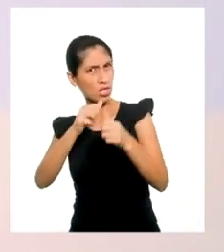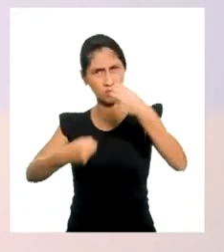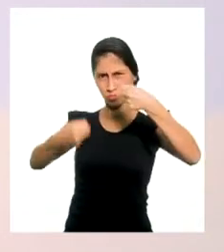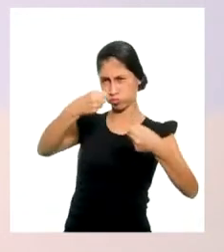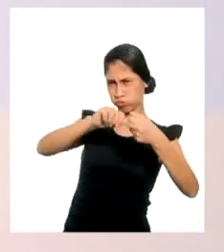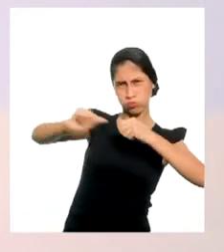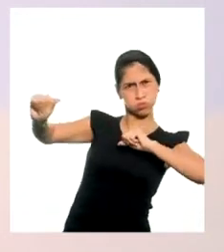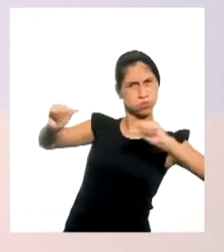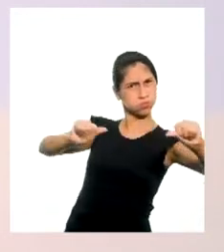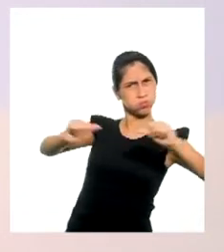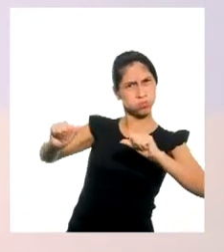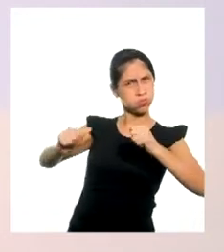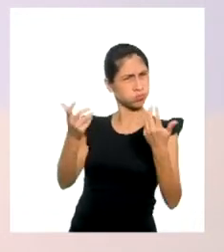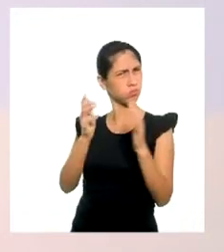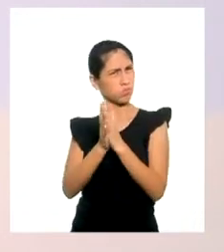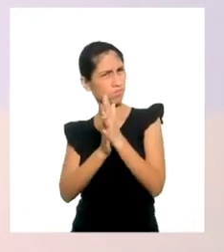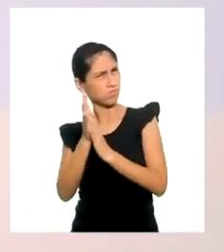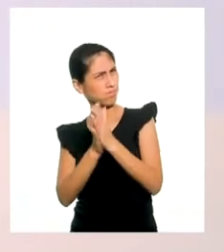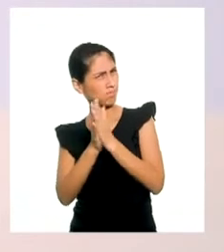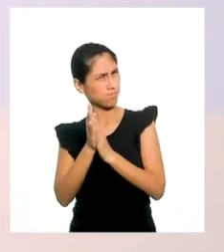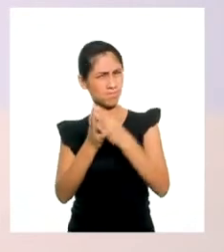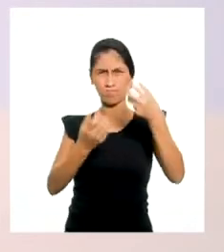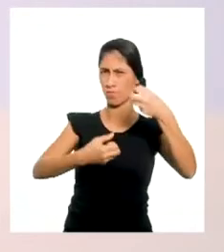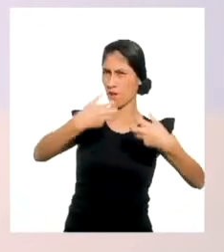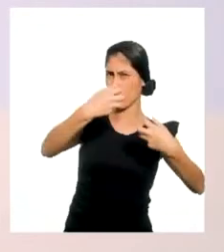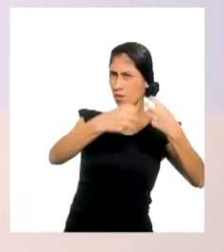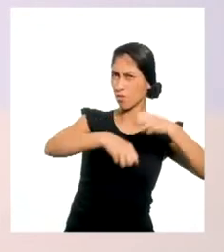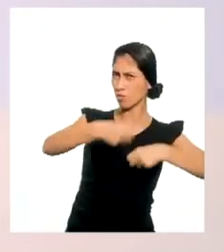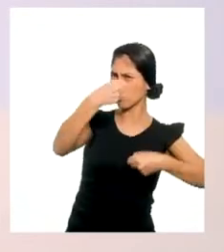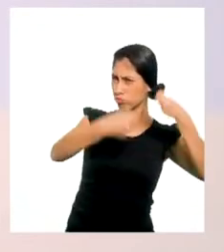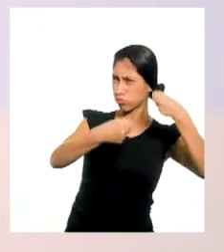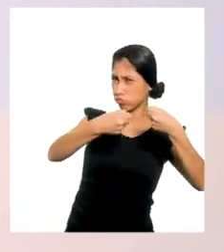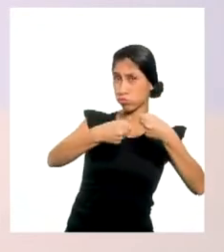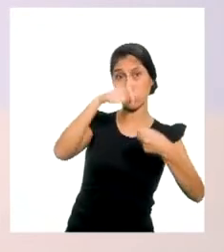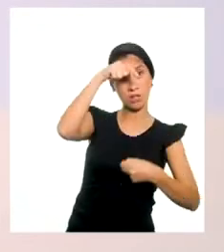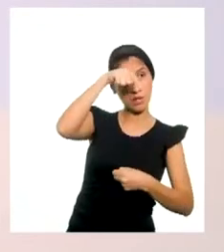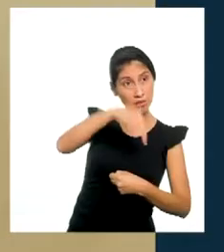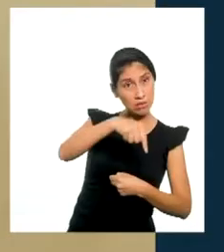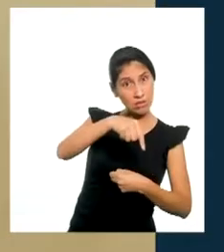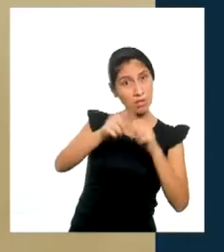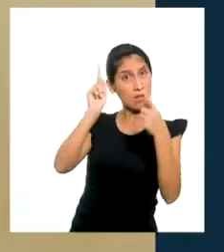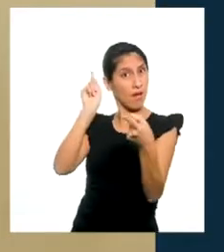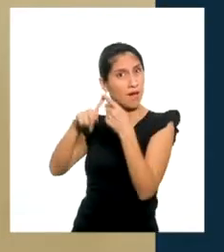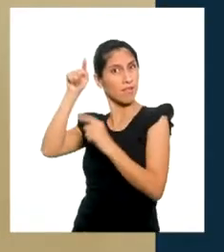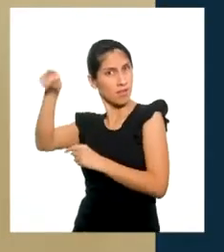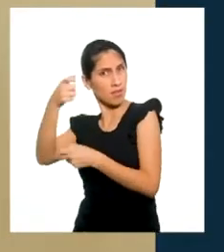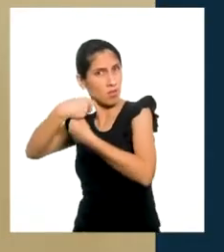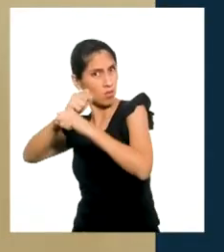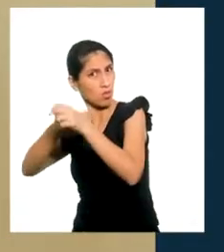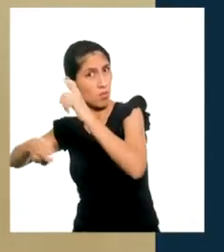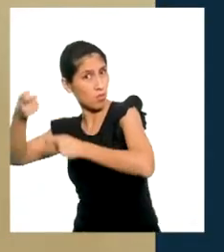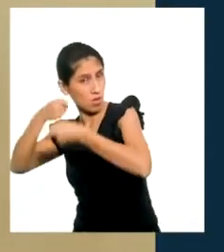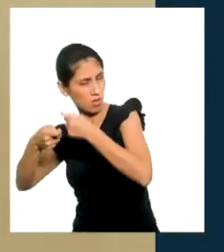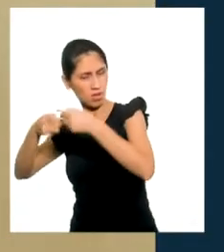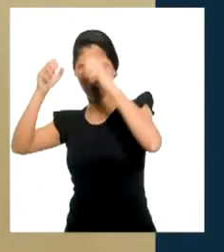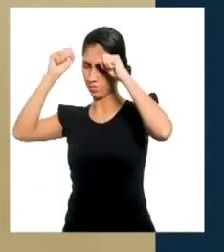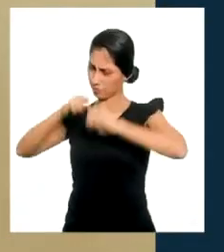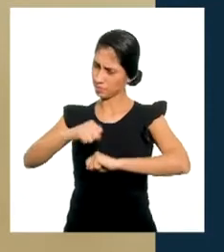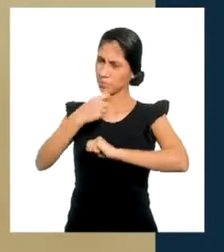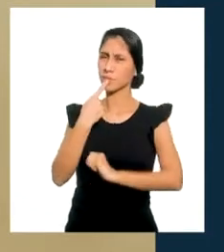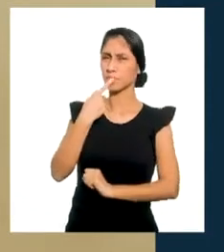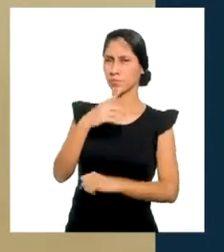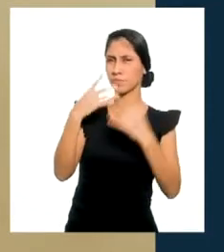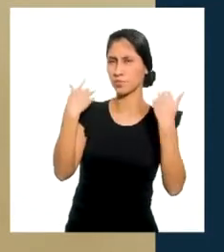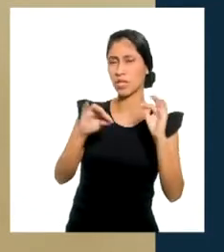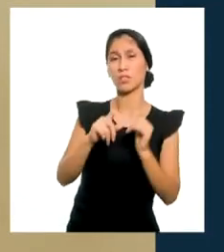sándwiches de aquí hasta la cafetería. Así es. Como mencionaste,